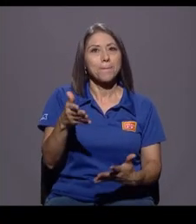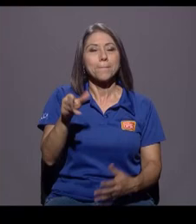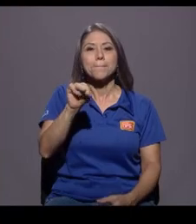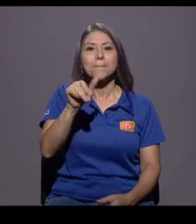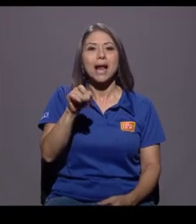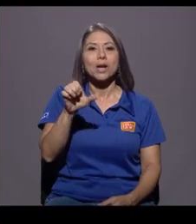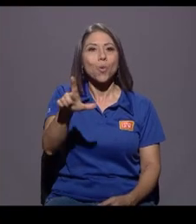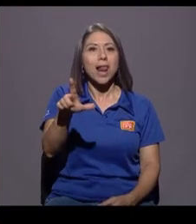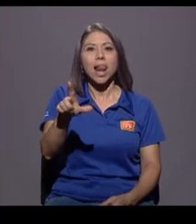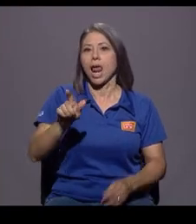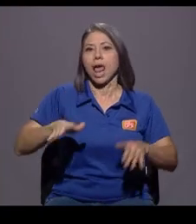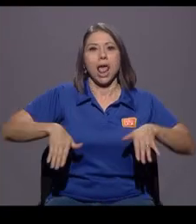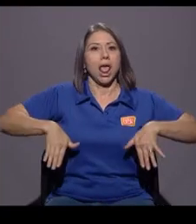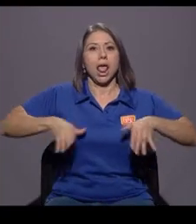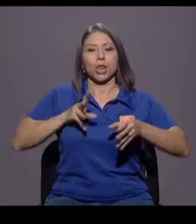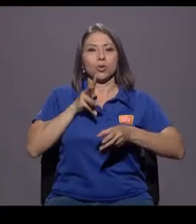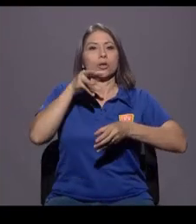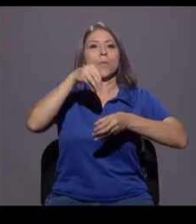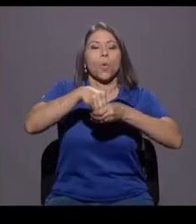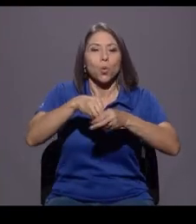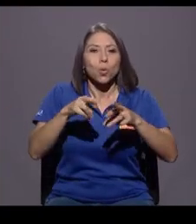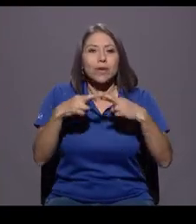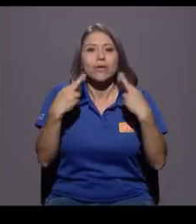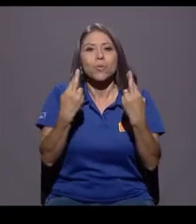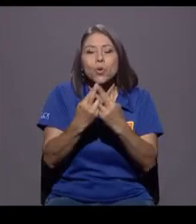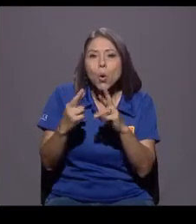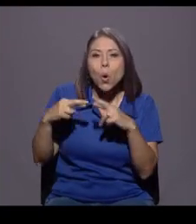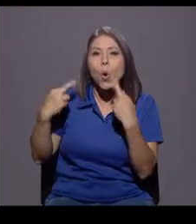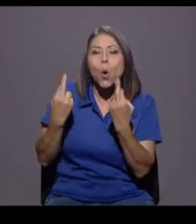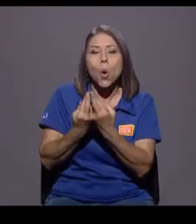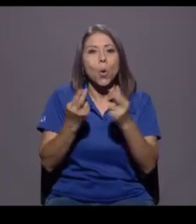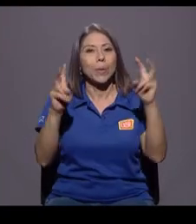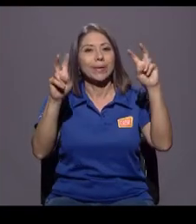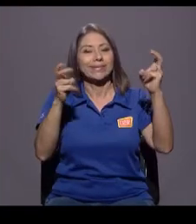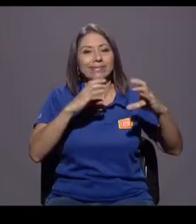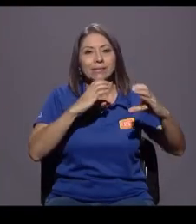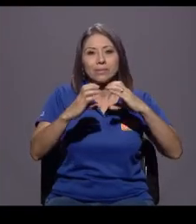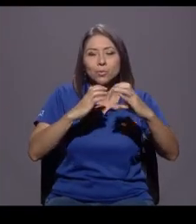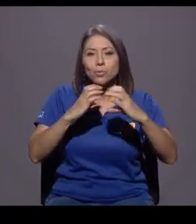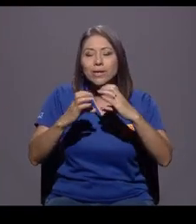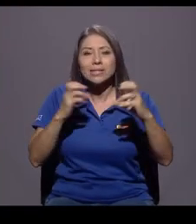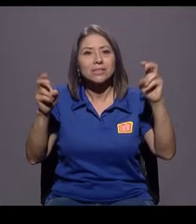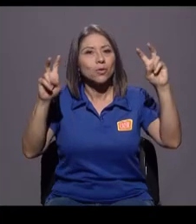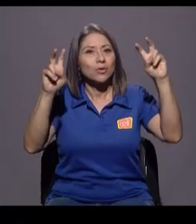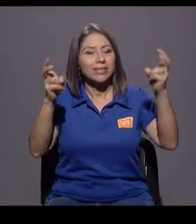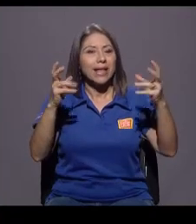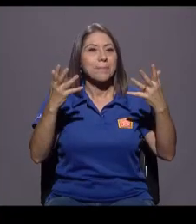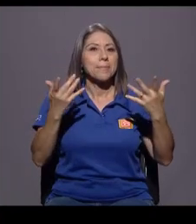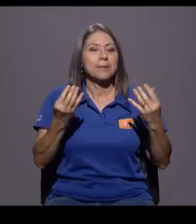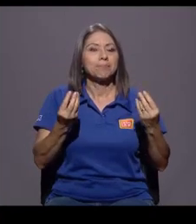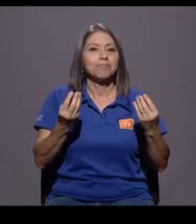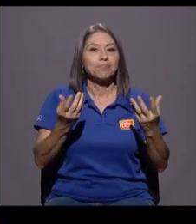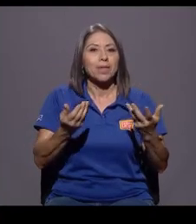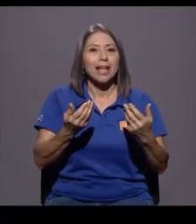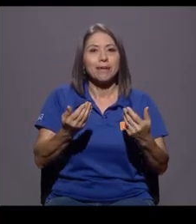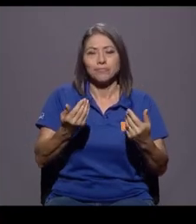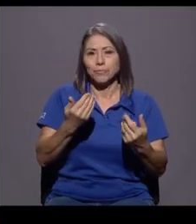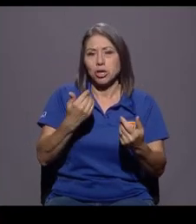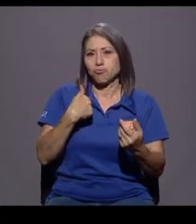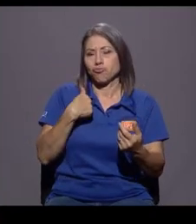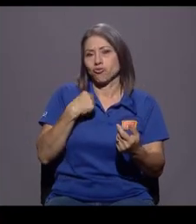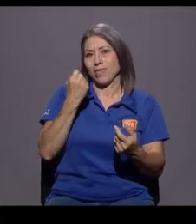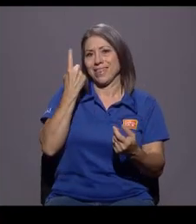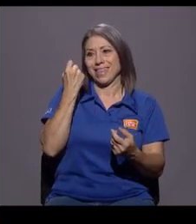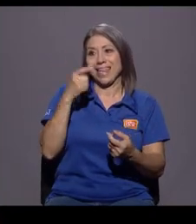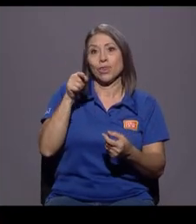Manuel nos involucró tanto en la parte de reuniones, del tema comunicación, del tema, hasta yo entiendo, él estuvo con